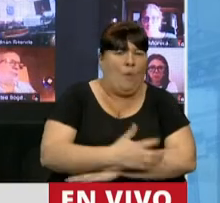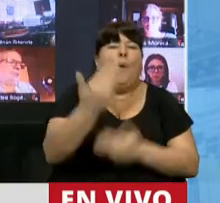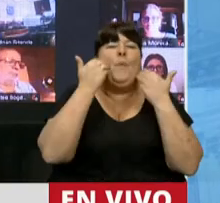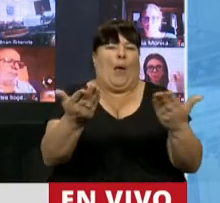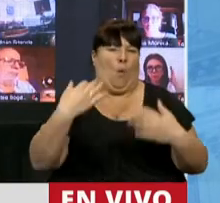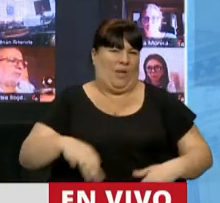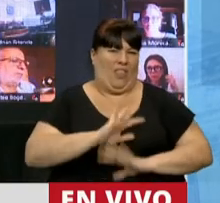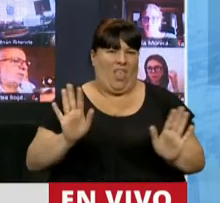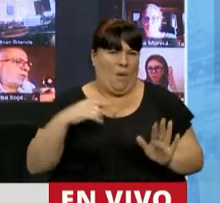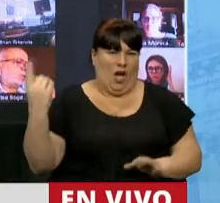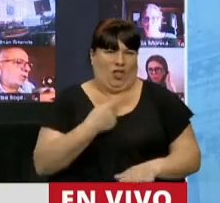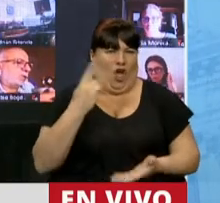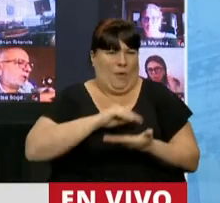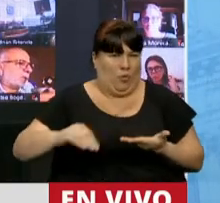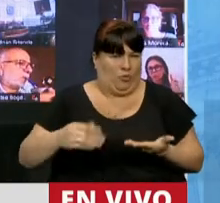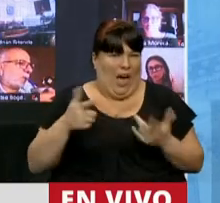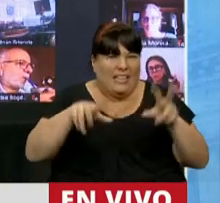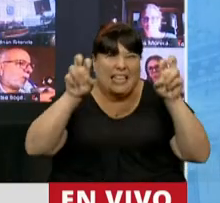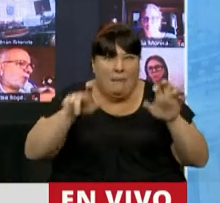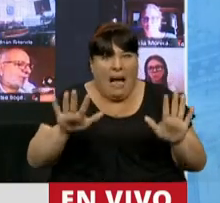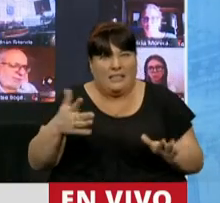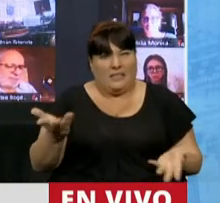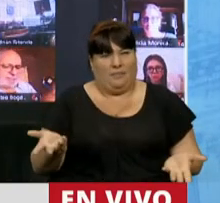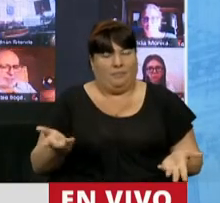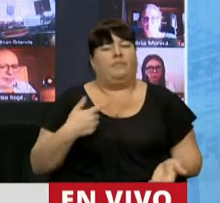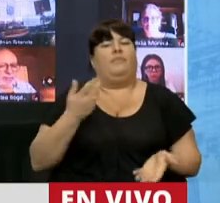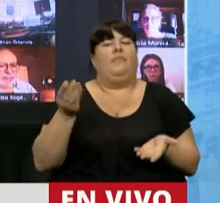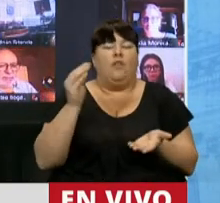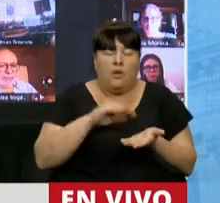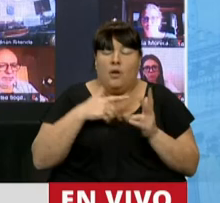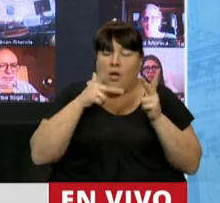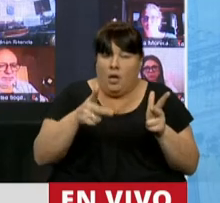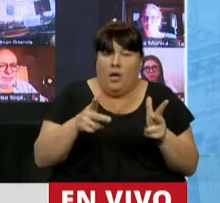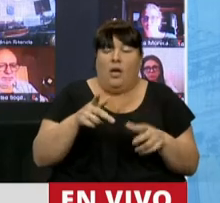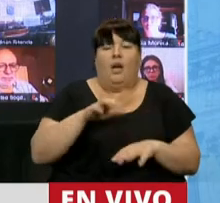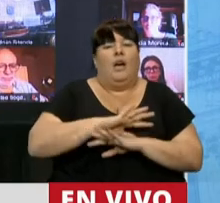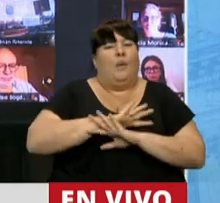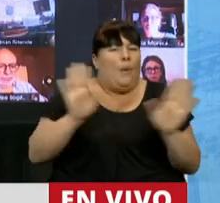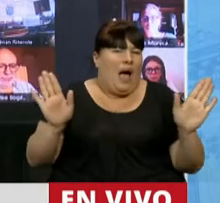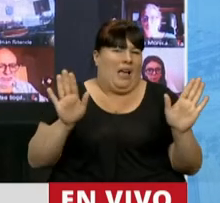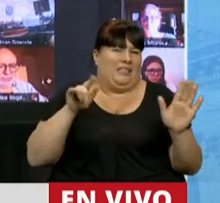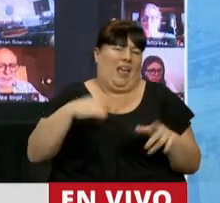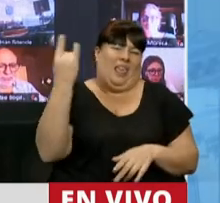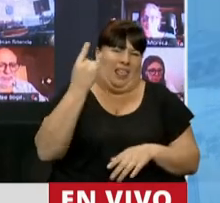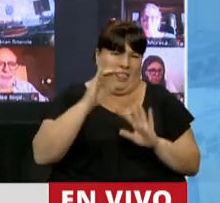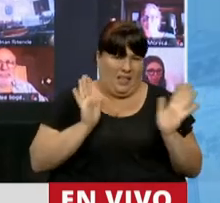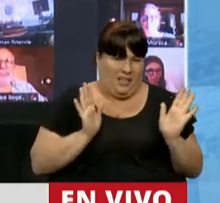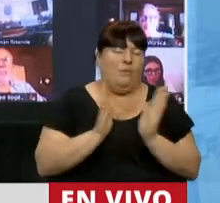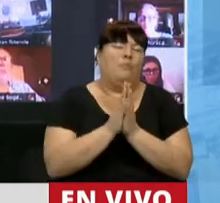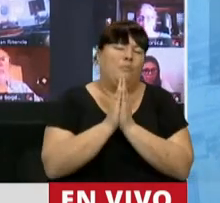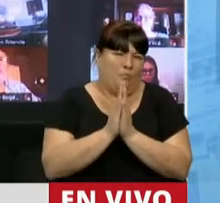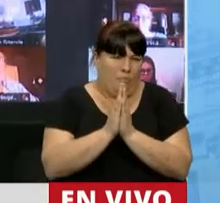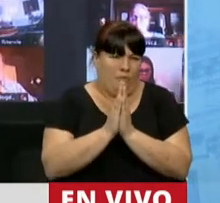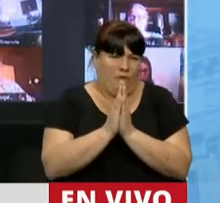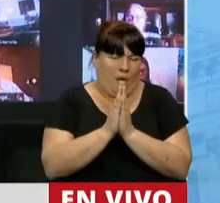Vergüenza debería darnos a los diputados una cuestión como esta. De modo tal, señor presidente, abandonemos esta farsa. Y le pido,